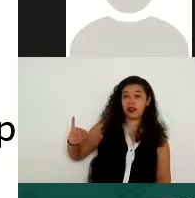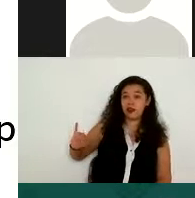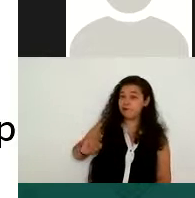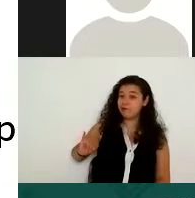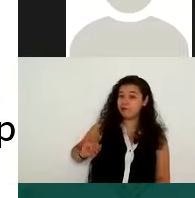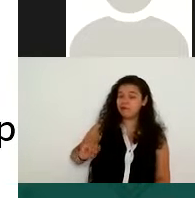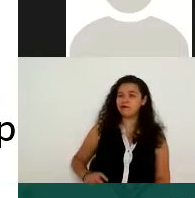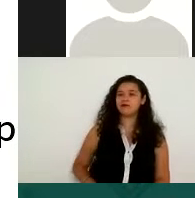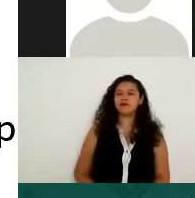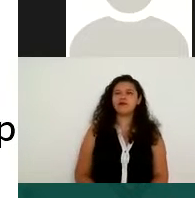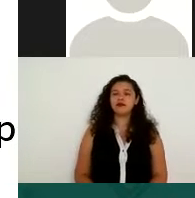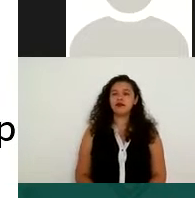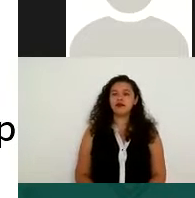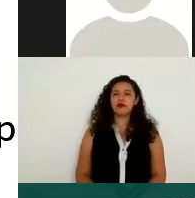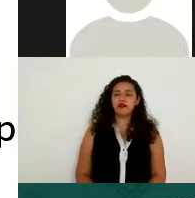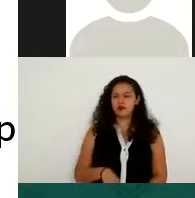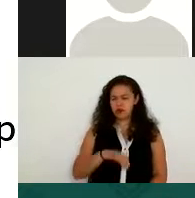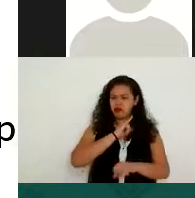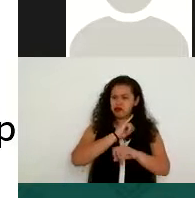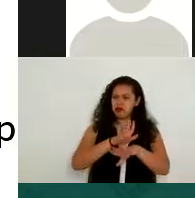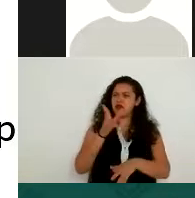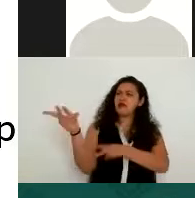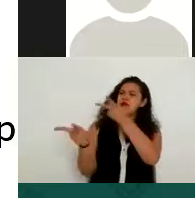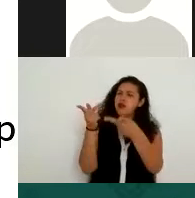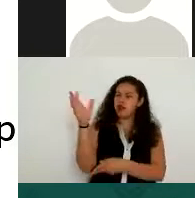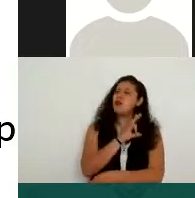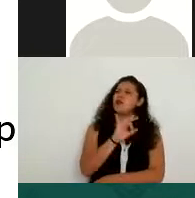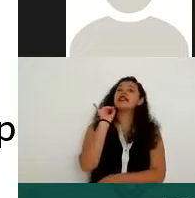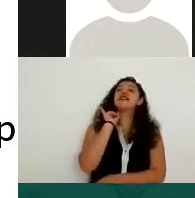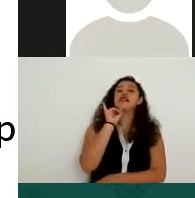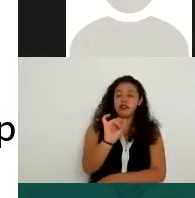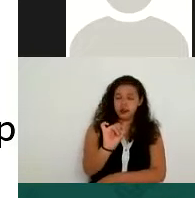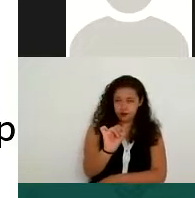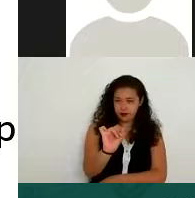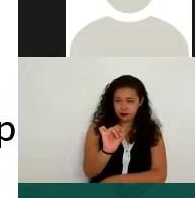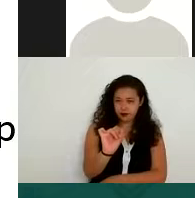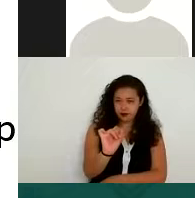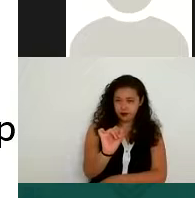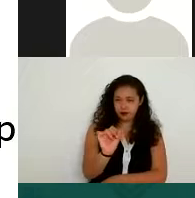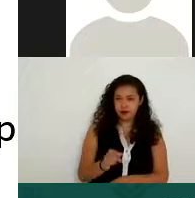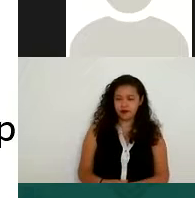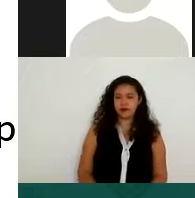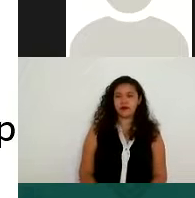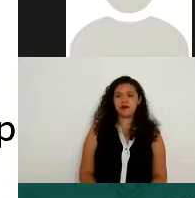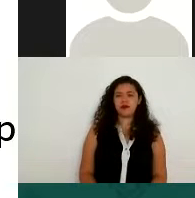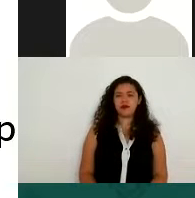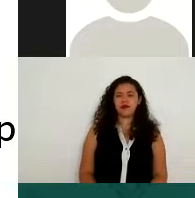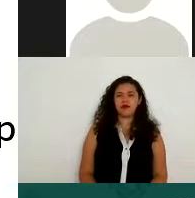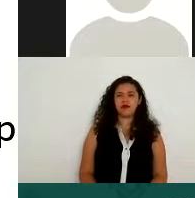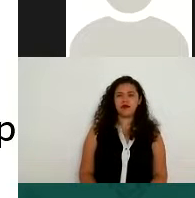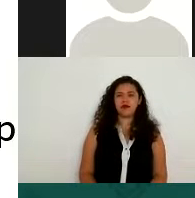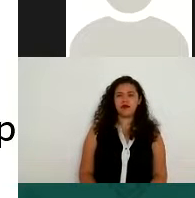en efecto, se pueden pedir, estos datos personales se pueden pedir, solamente es dar el conocimiento,